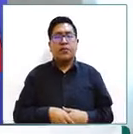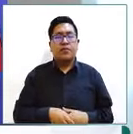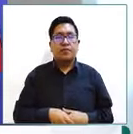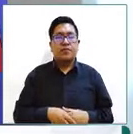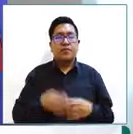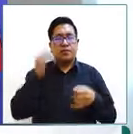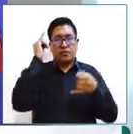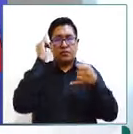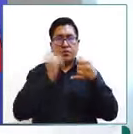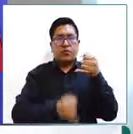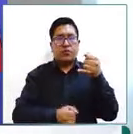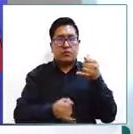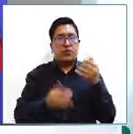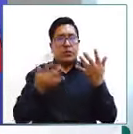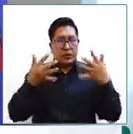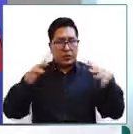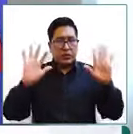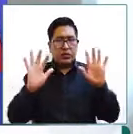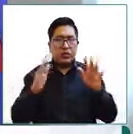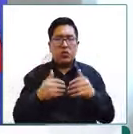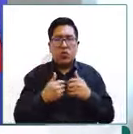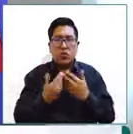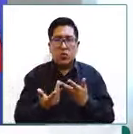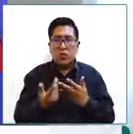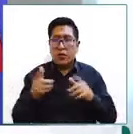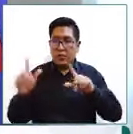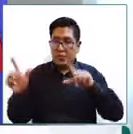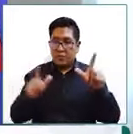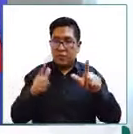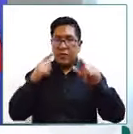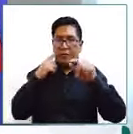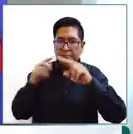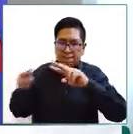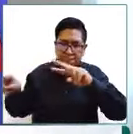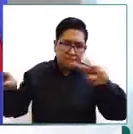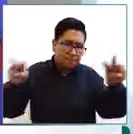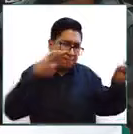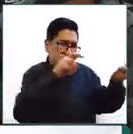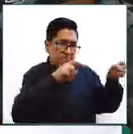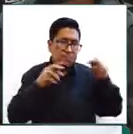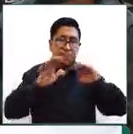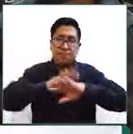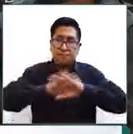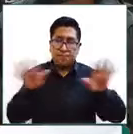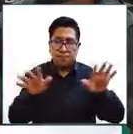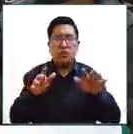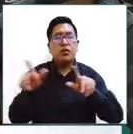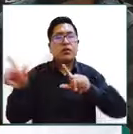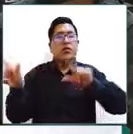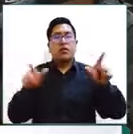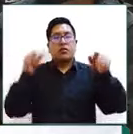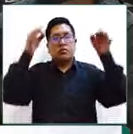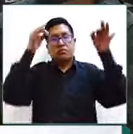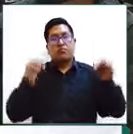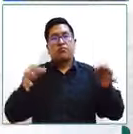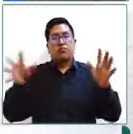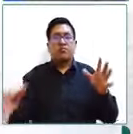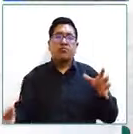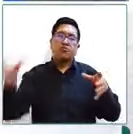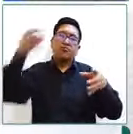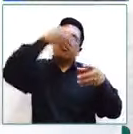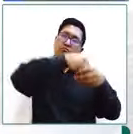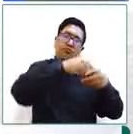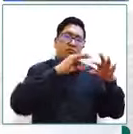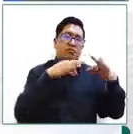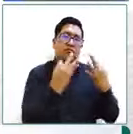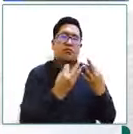la reintegración familiar de las niñas, niños y adolescentes y para eso también se propone este último y tercer paso, ¿no?, entonces que ya